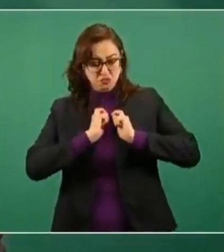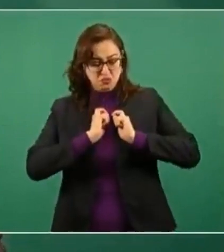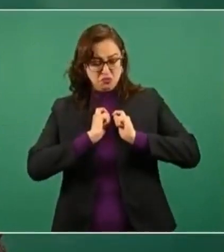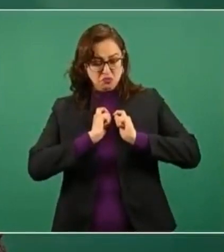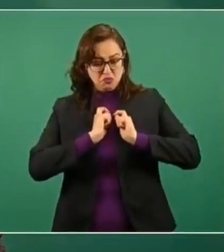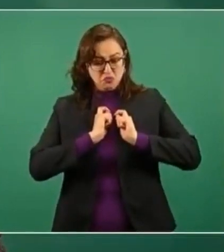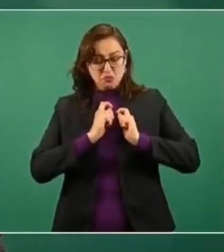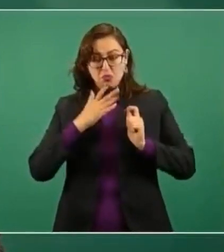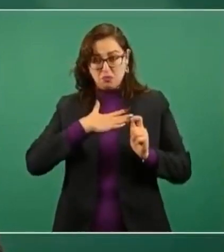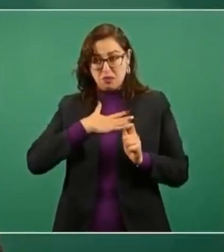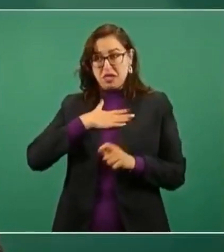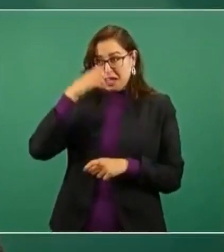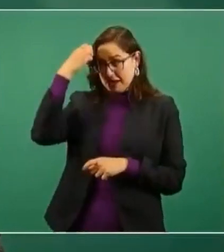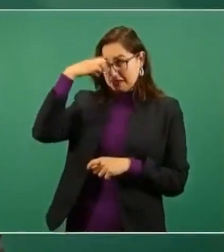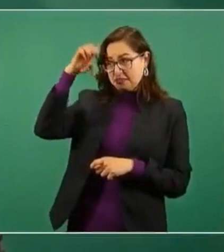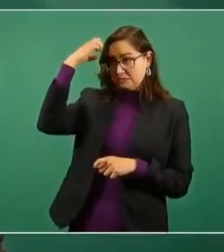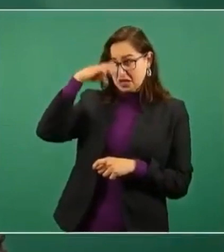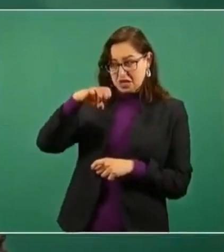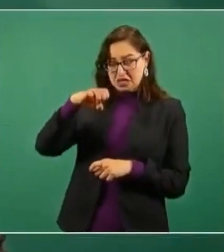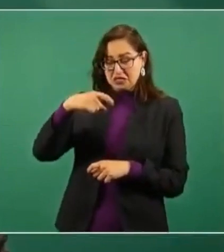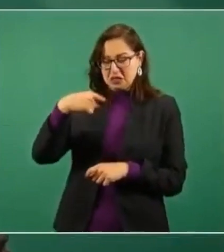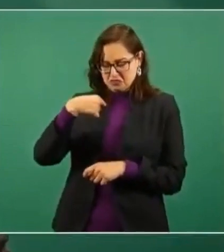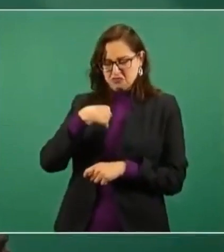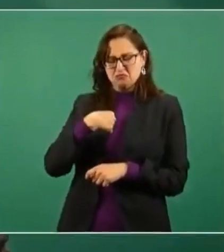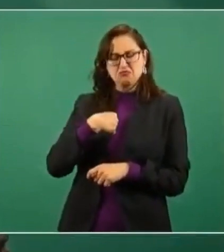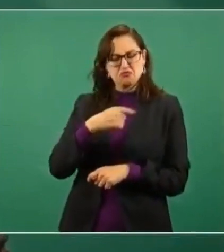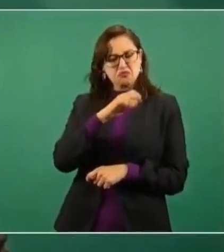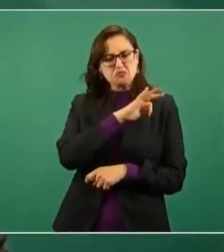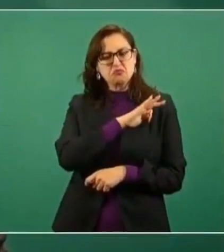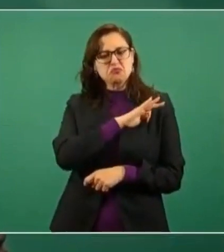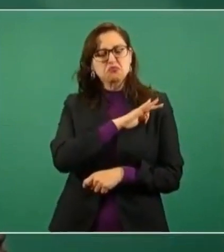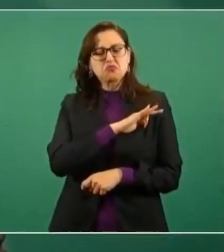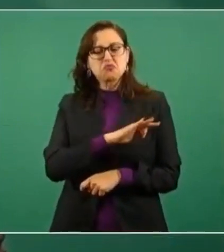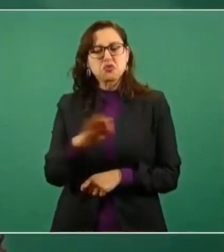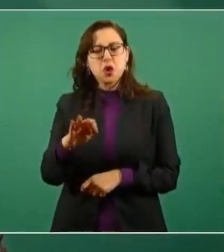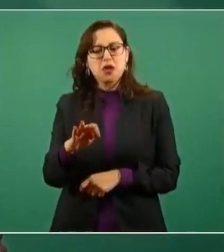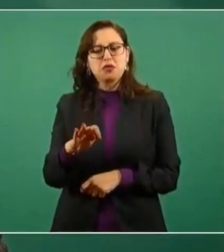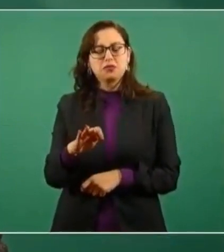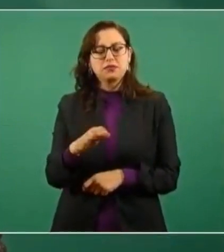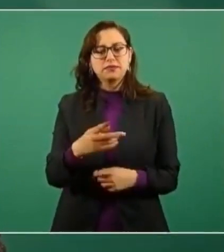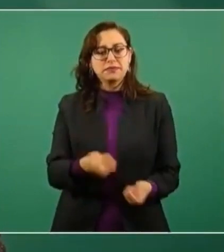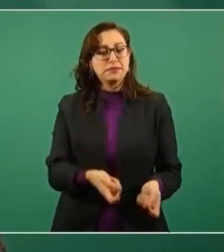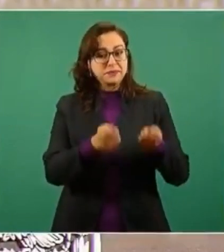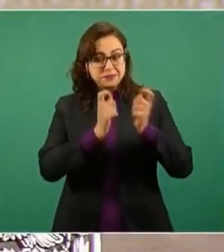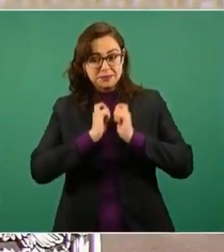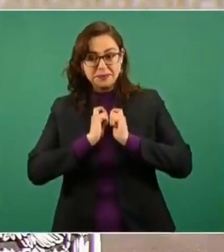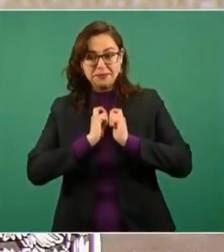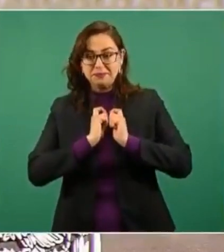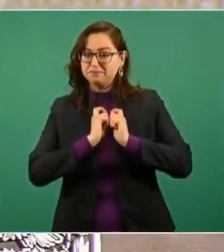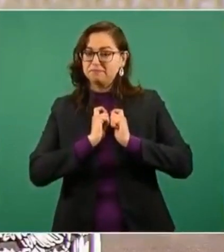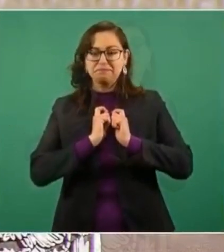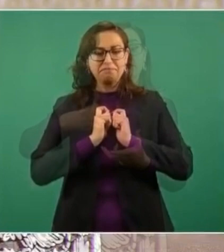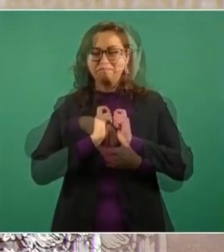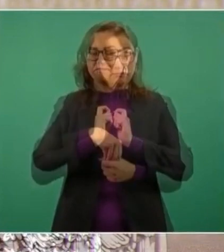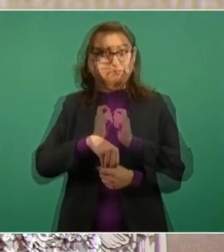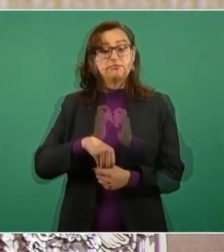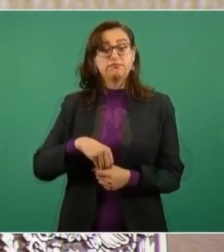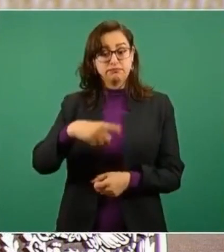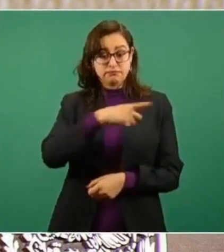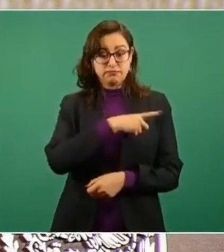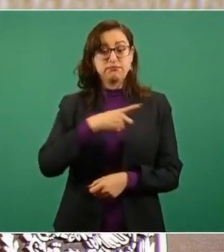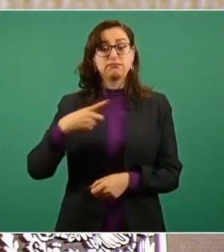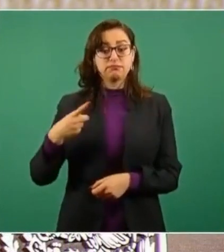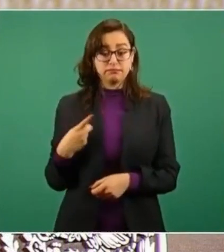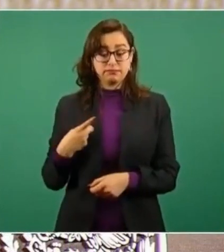es esa experiencia solamente lo que me puede hacer ese cargo merecedora, sino que al contrario, me legitima